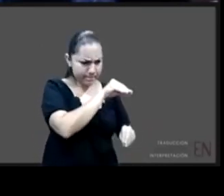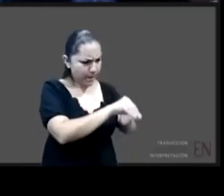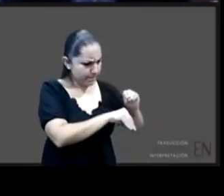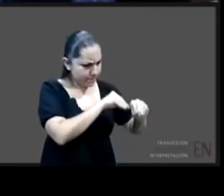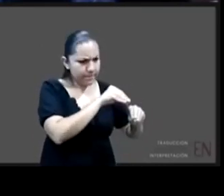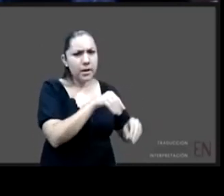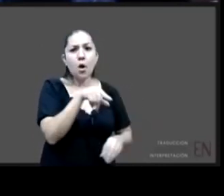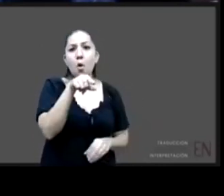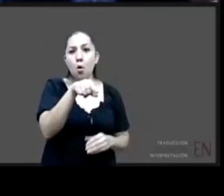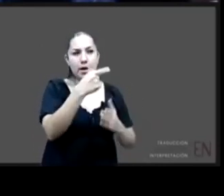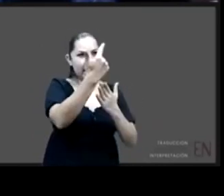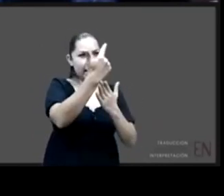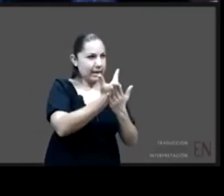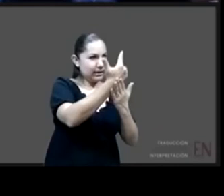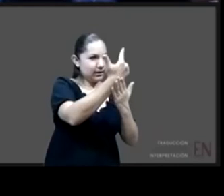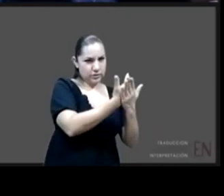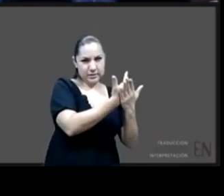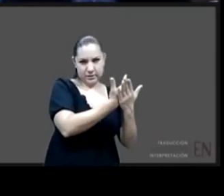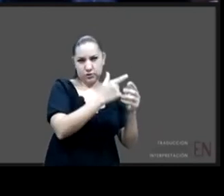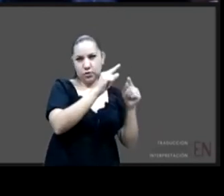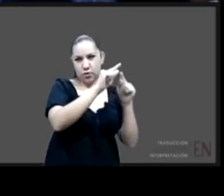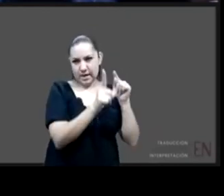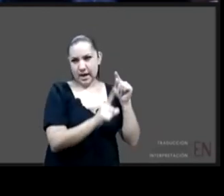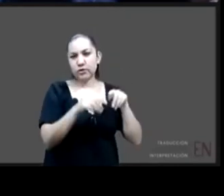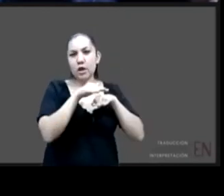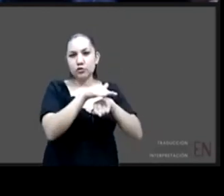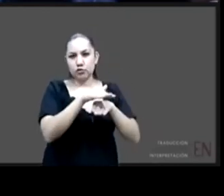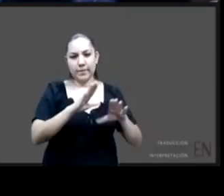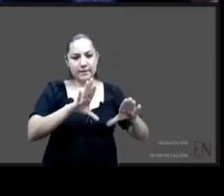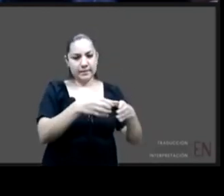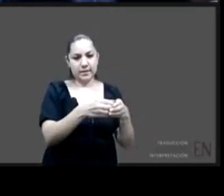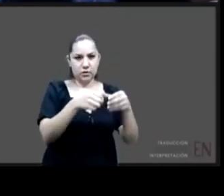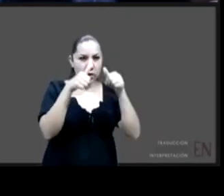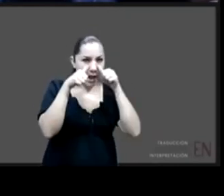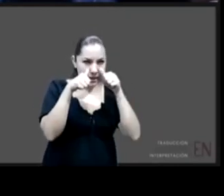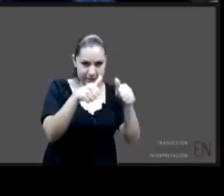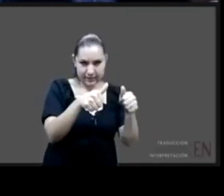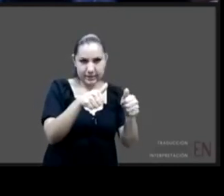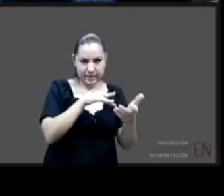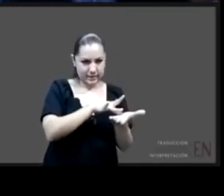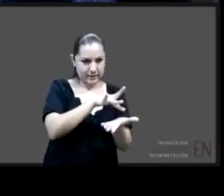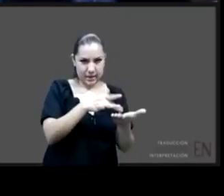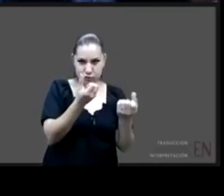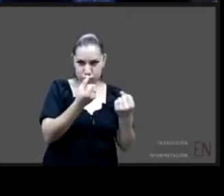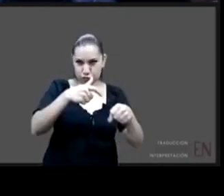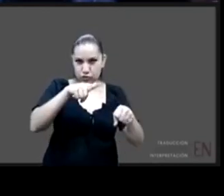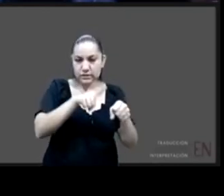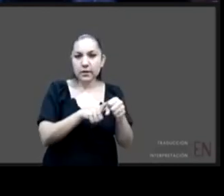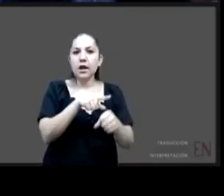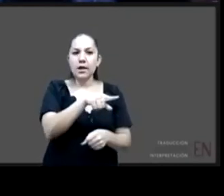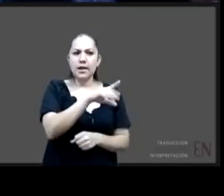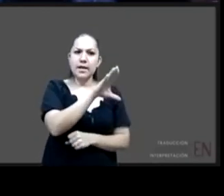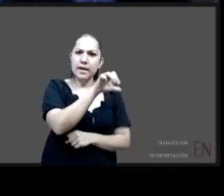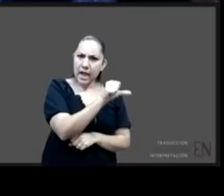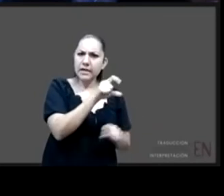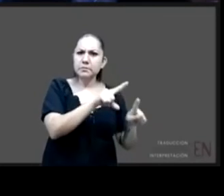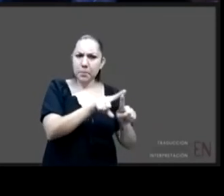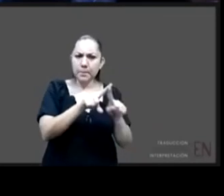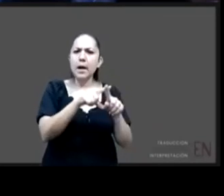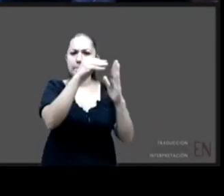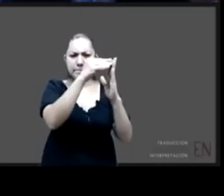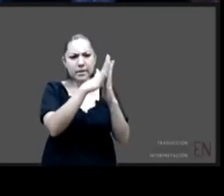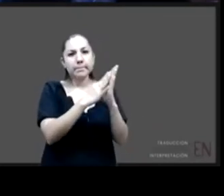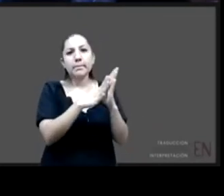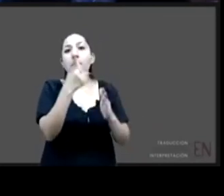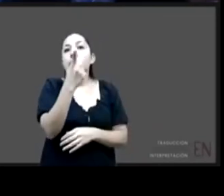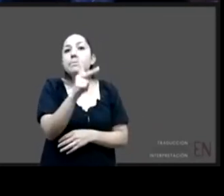registro nacional de centros de asistencia social todavía no está consolidado y todavía hay un esfuerzo muy importante